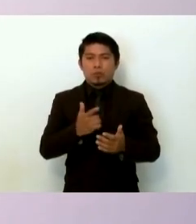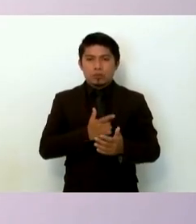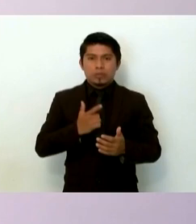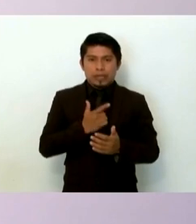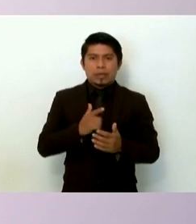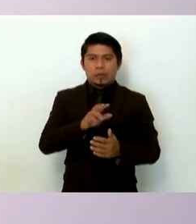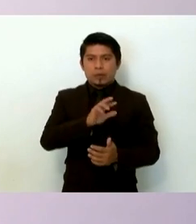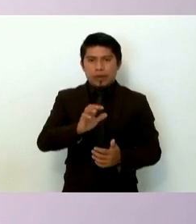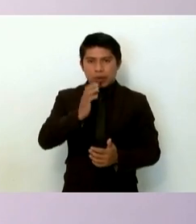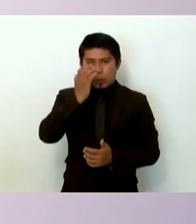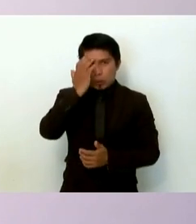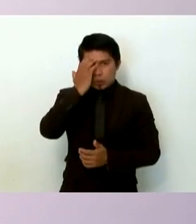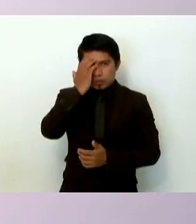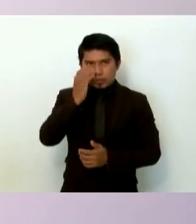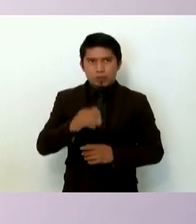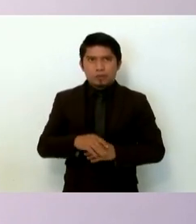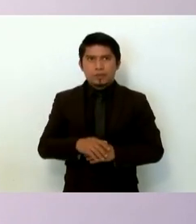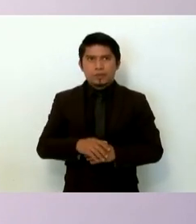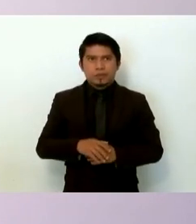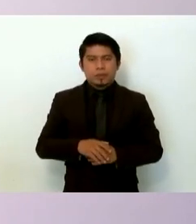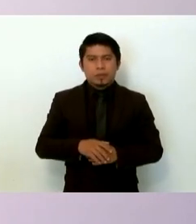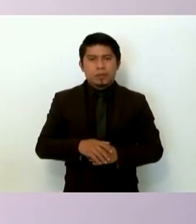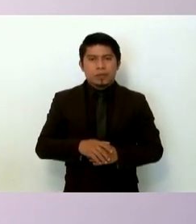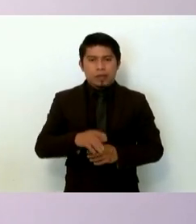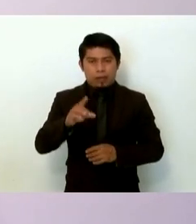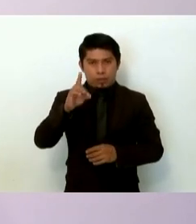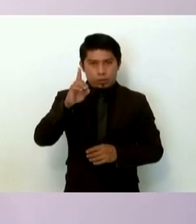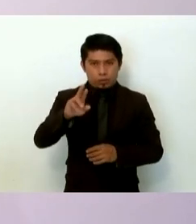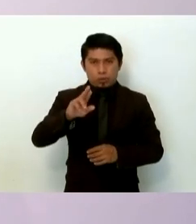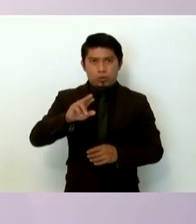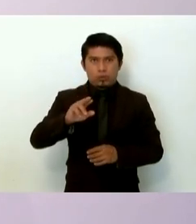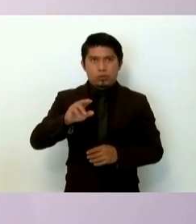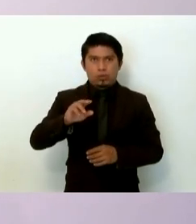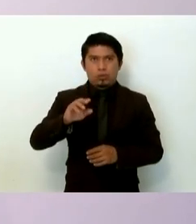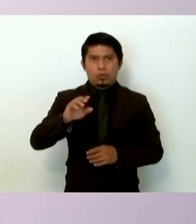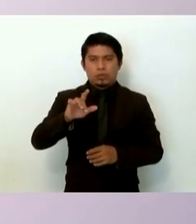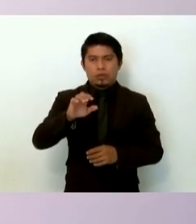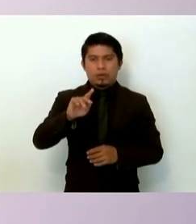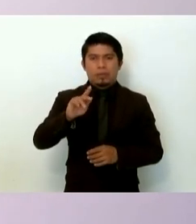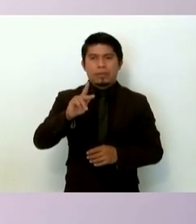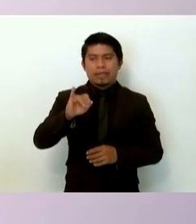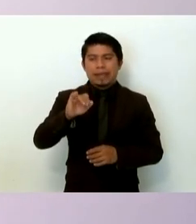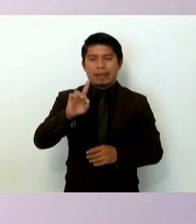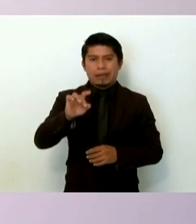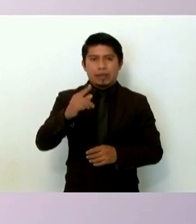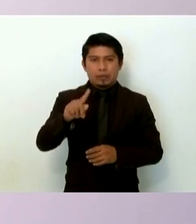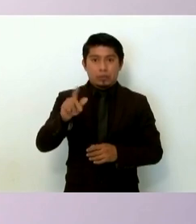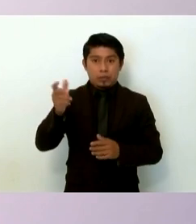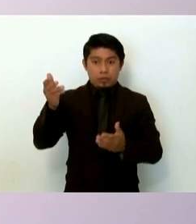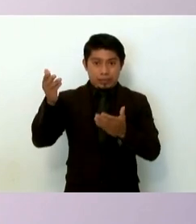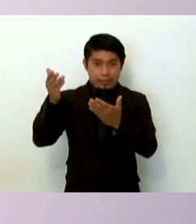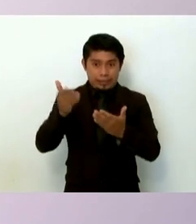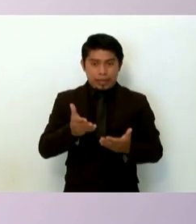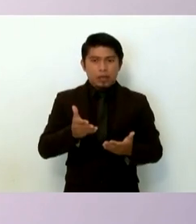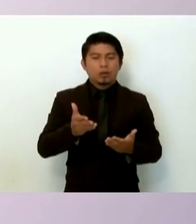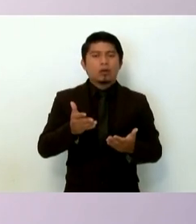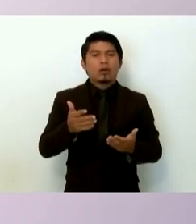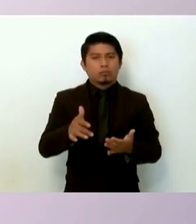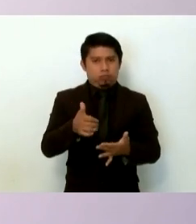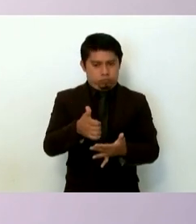y un reconocimiento al doctor Rosendo Gómez Piedra que a su llegada ha ayudado